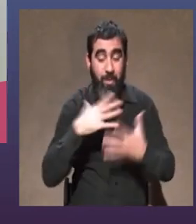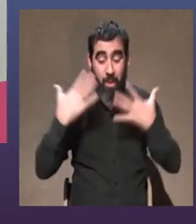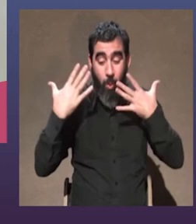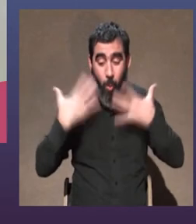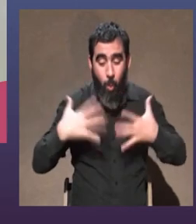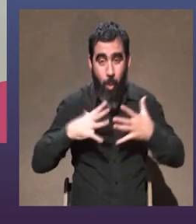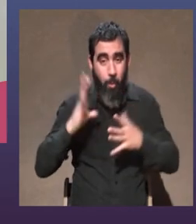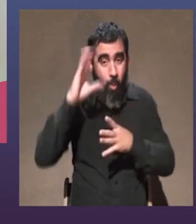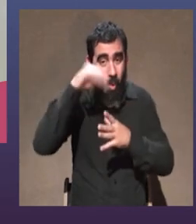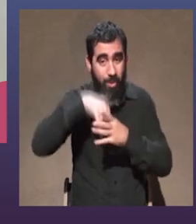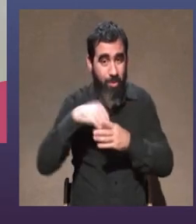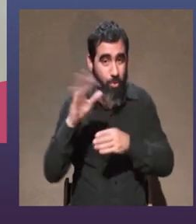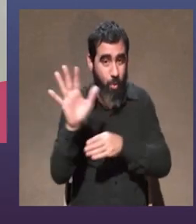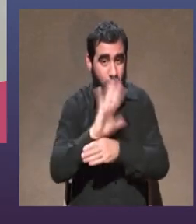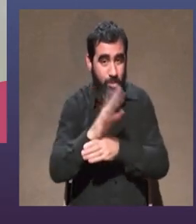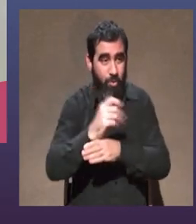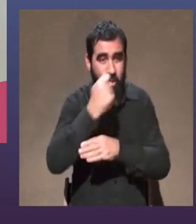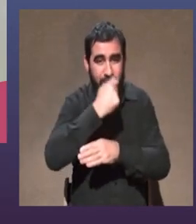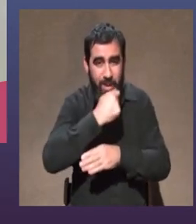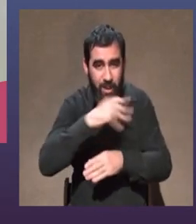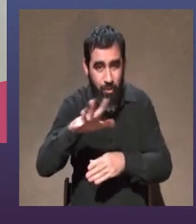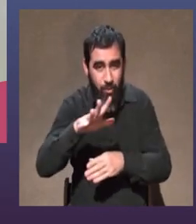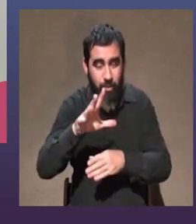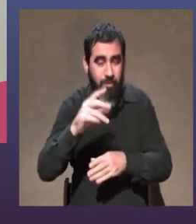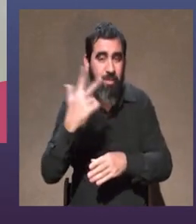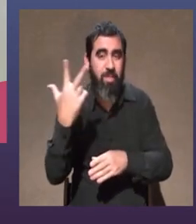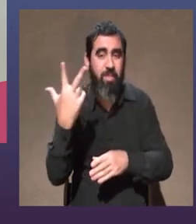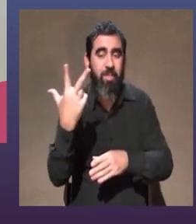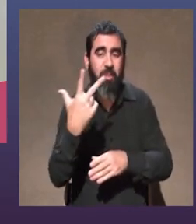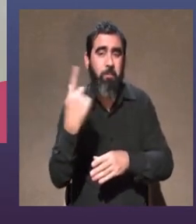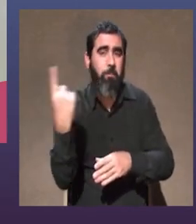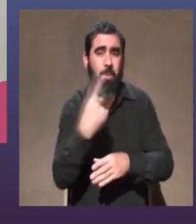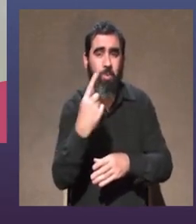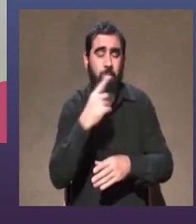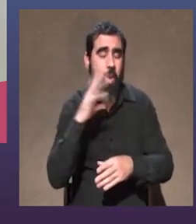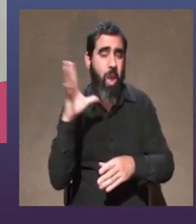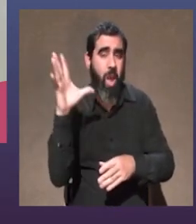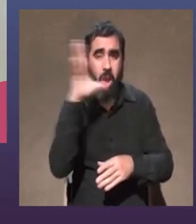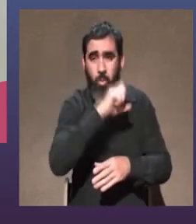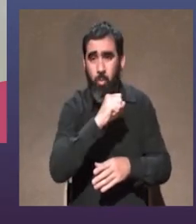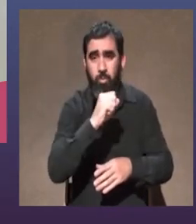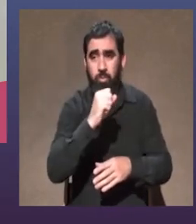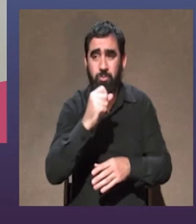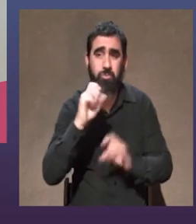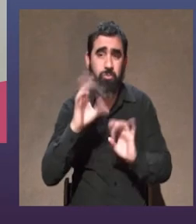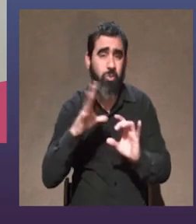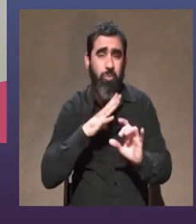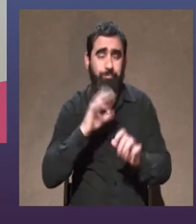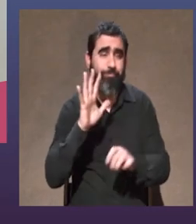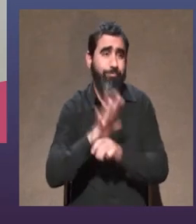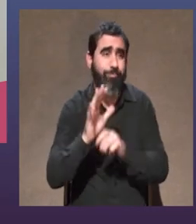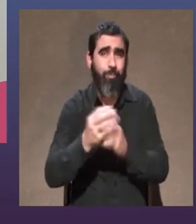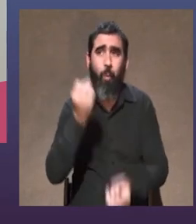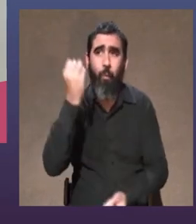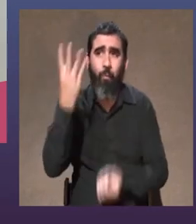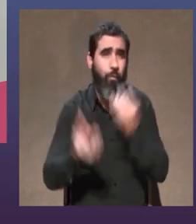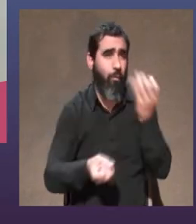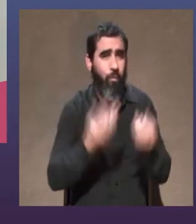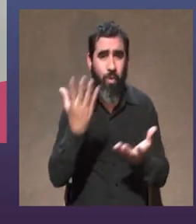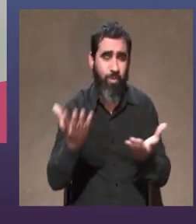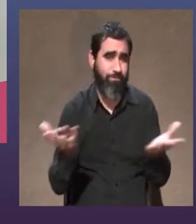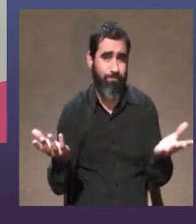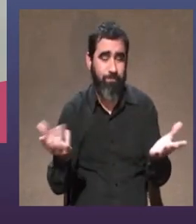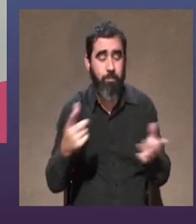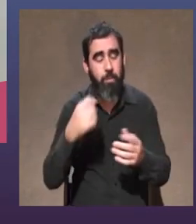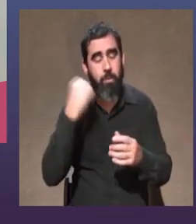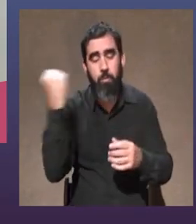en el cuerpo de los actores la historia a los tres minutos me aburrí solo veo fuegos de artificio entonces